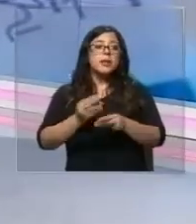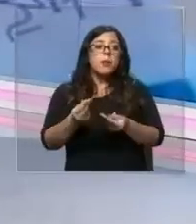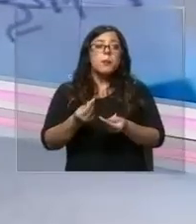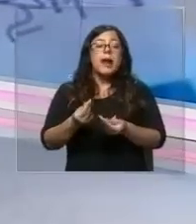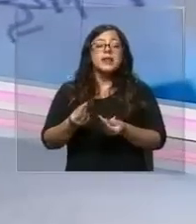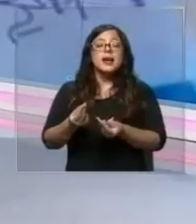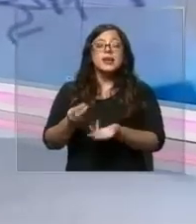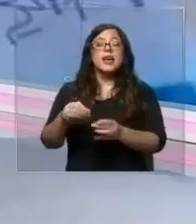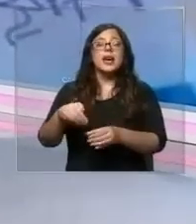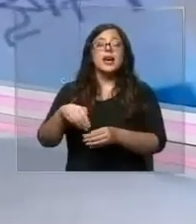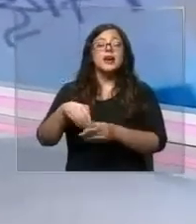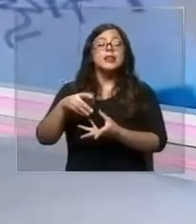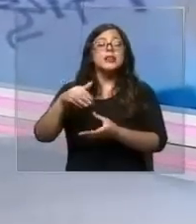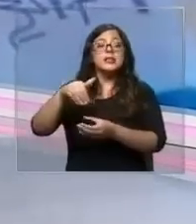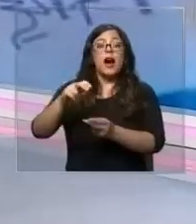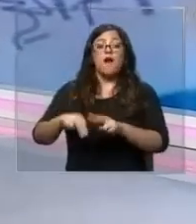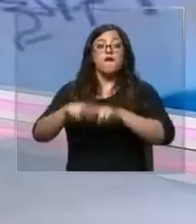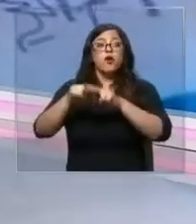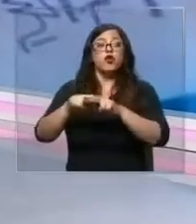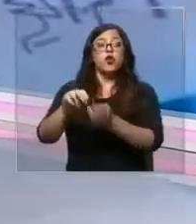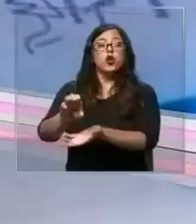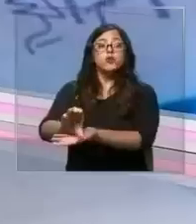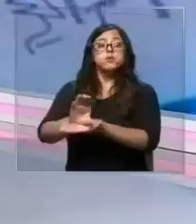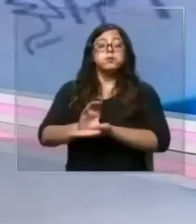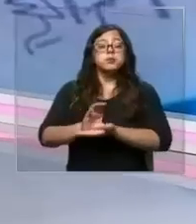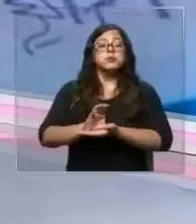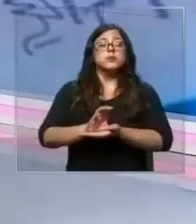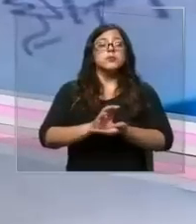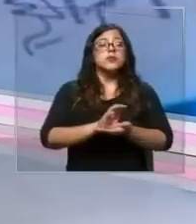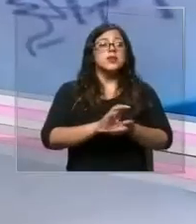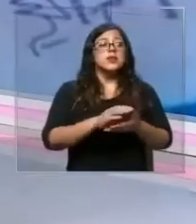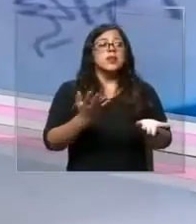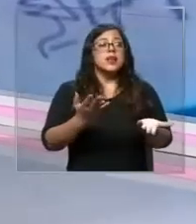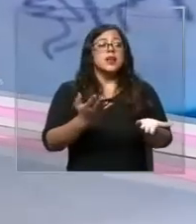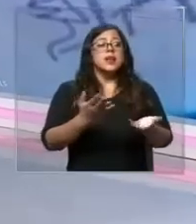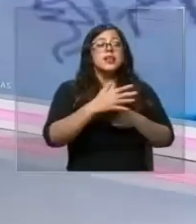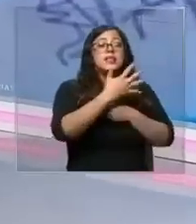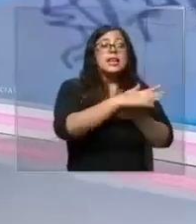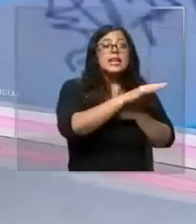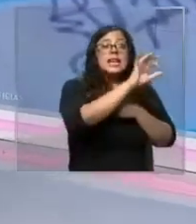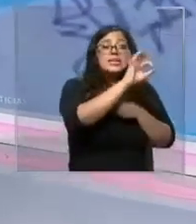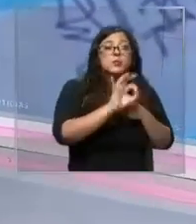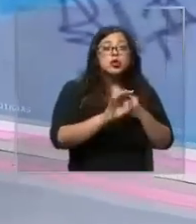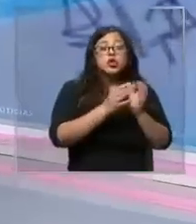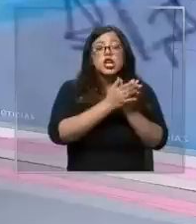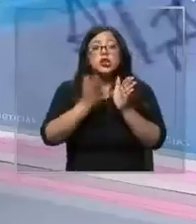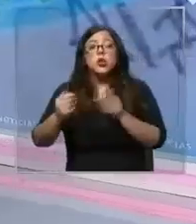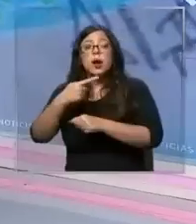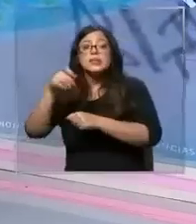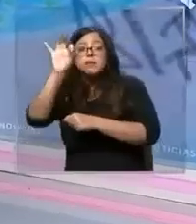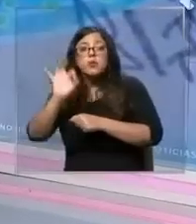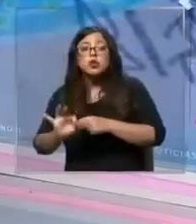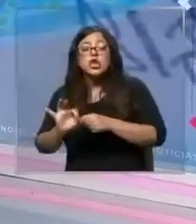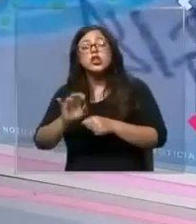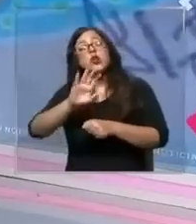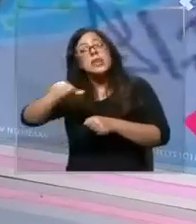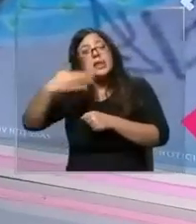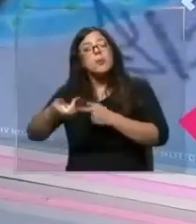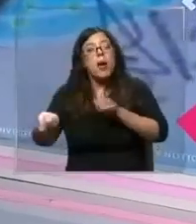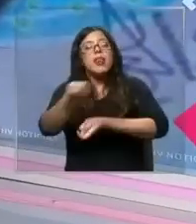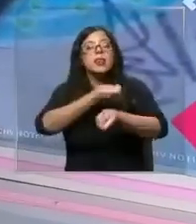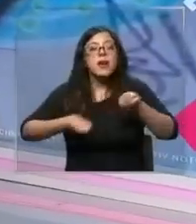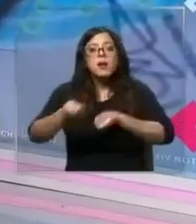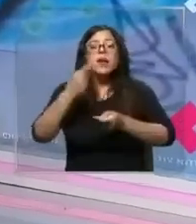retirar entre el 15 y hasta el 100% de los fondos con una devolución. El gobierno destacó que la reforma